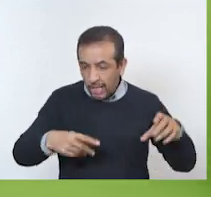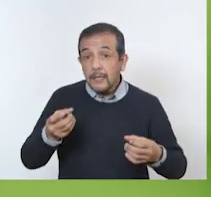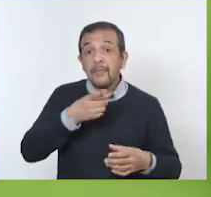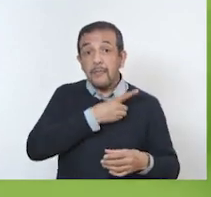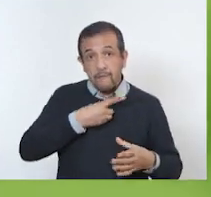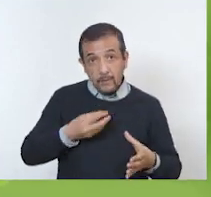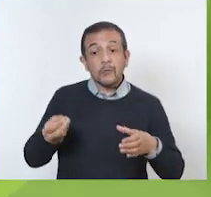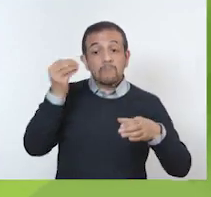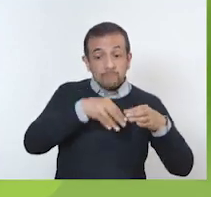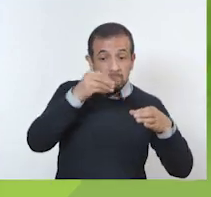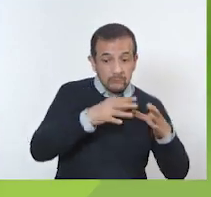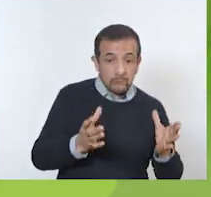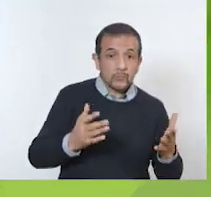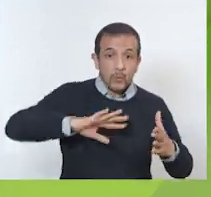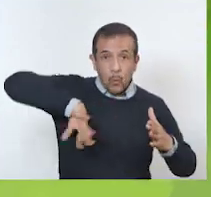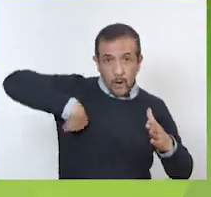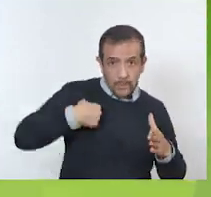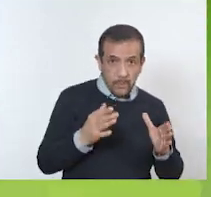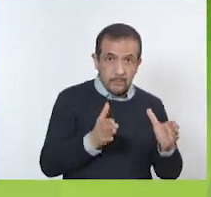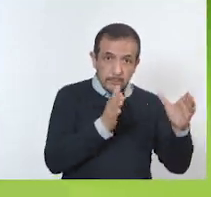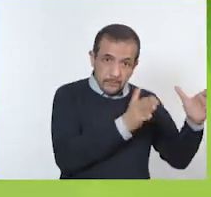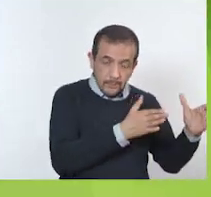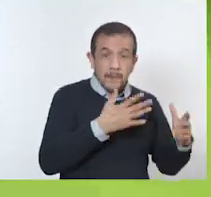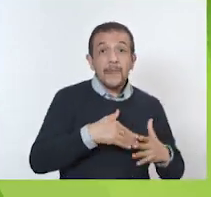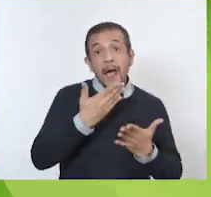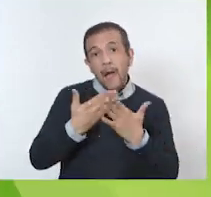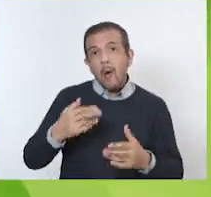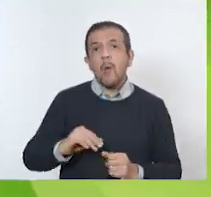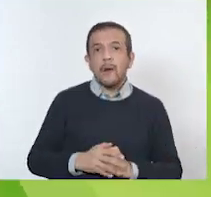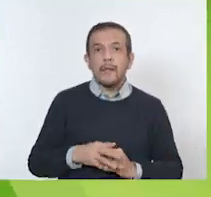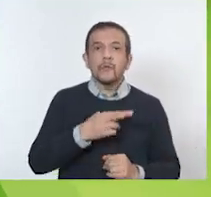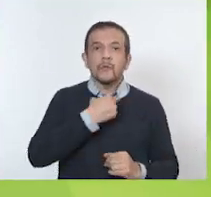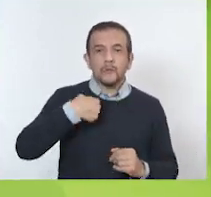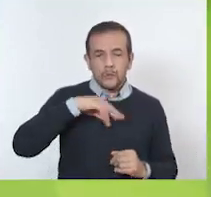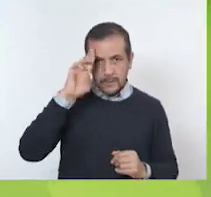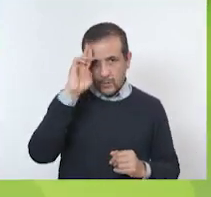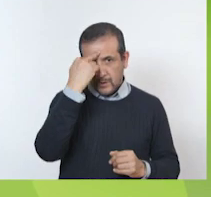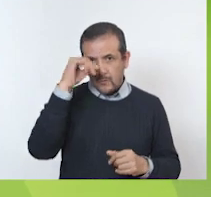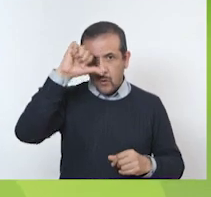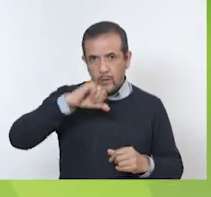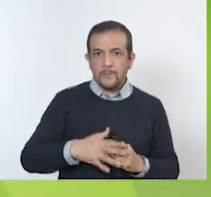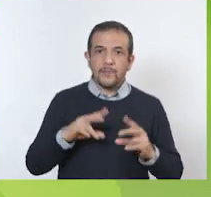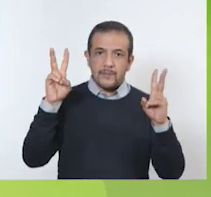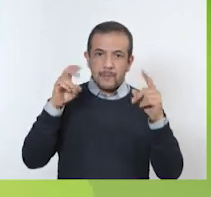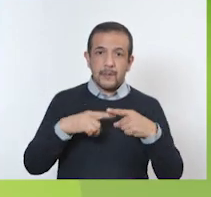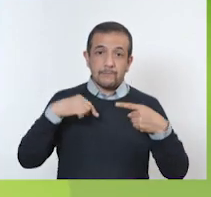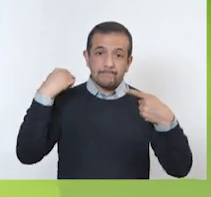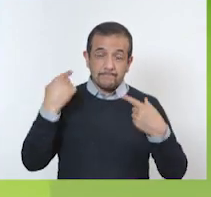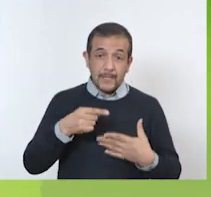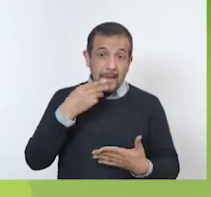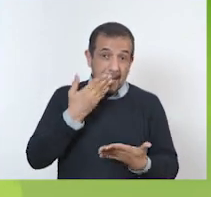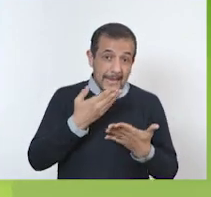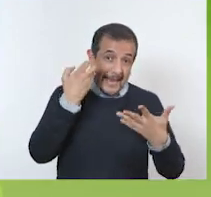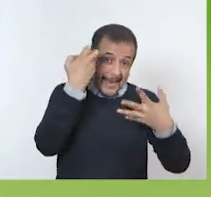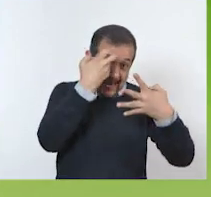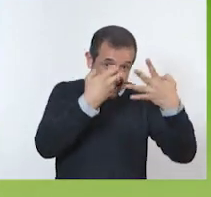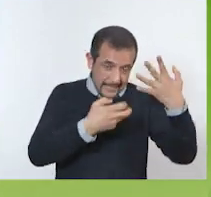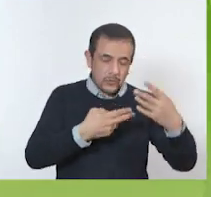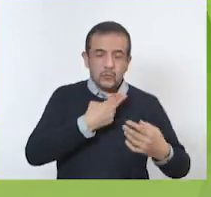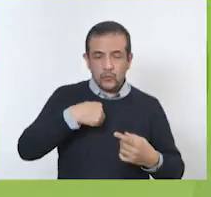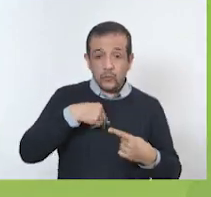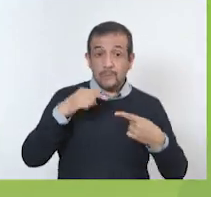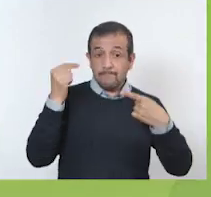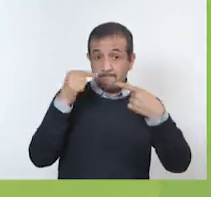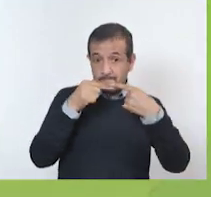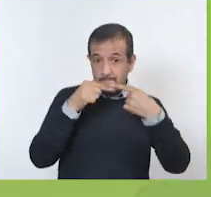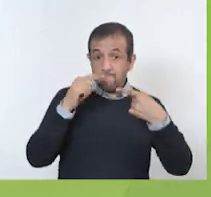debemos regresar a su lugar. Así es. Ahora recordaremos lo que vimos hoy. Esto fue lo que aprendimos hoy.